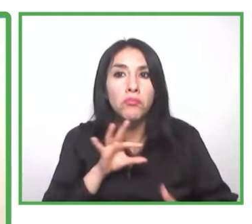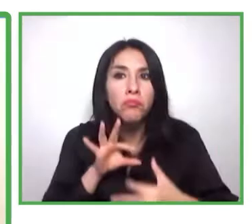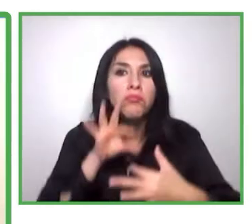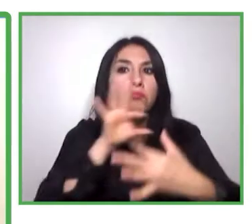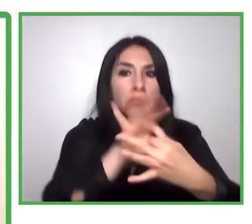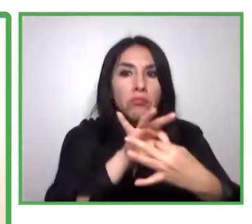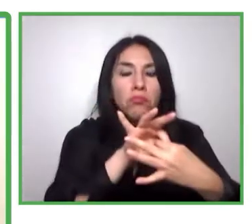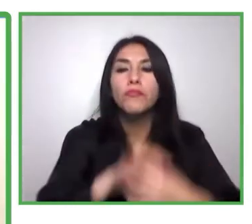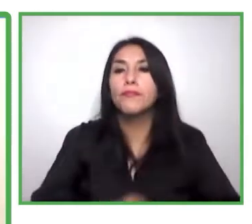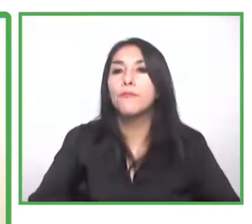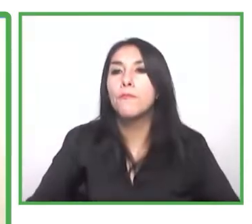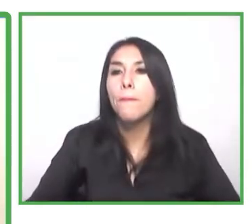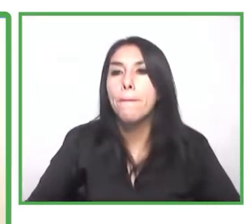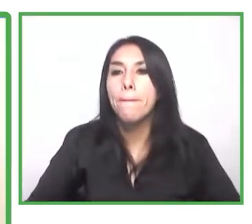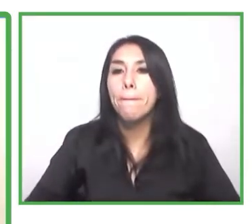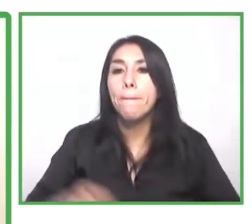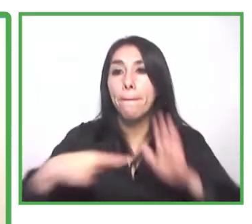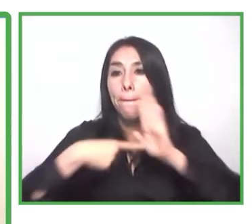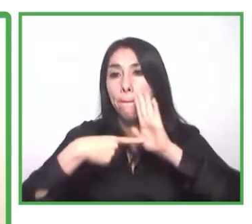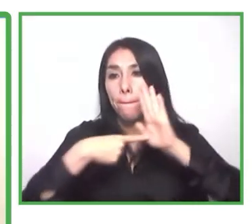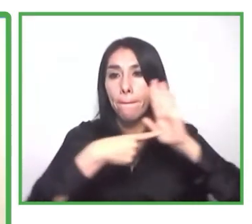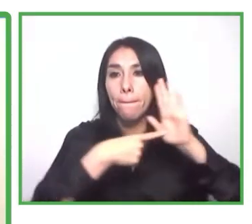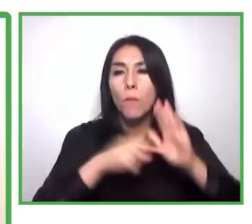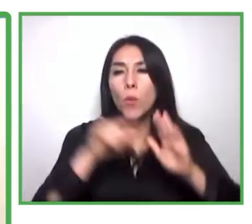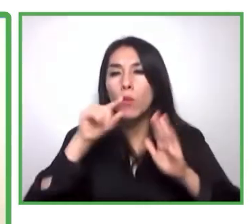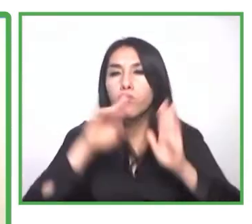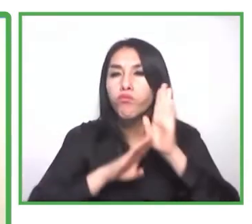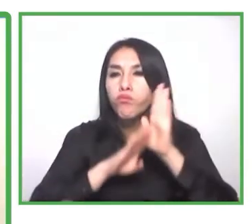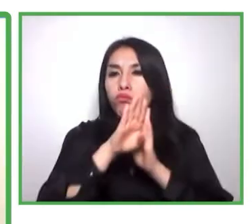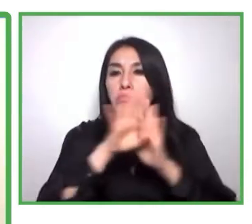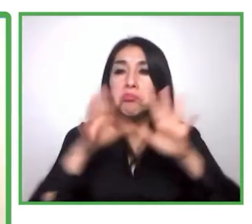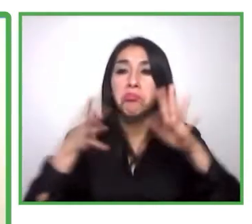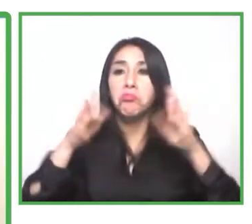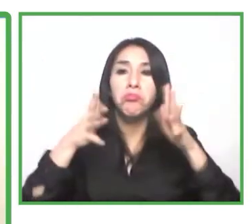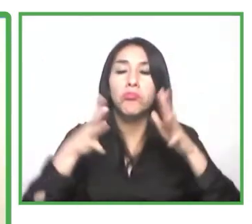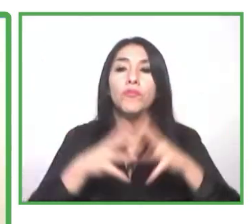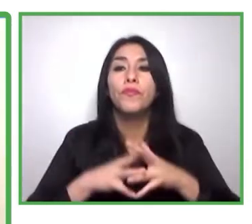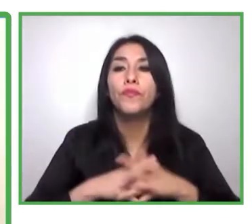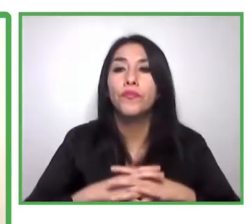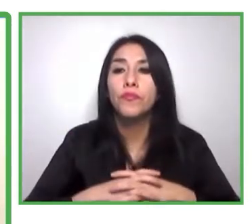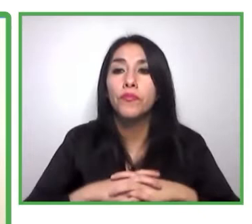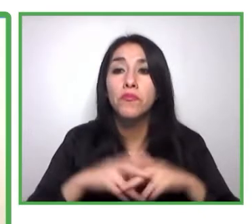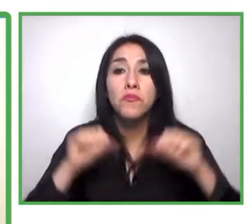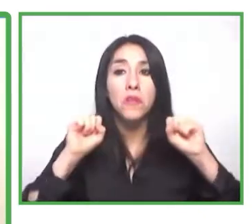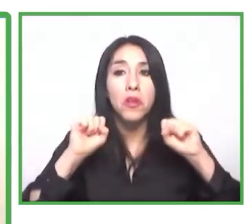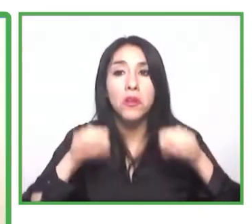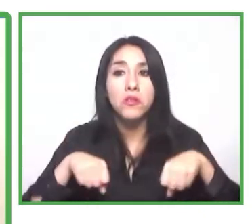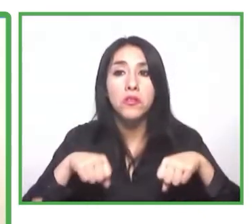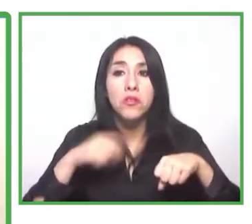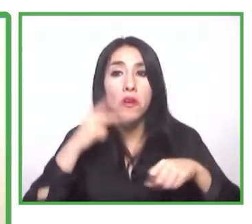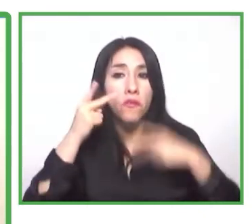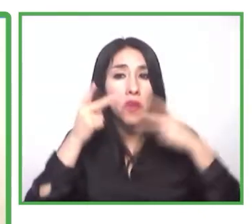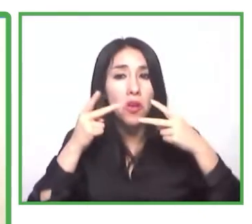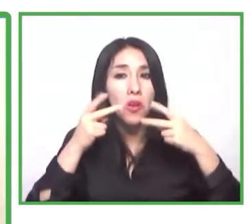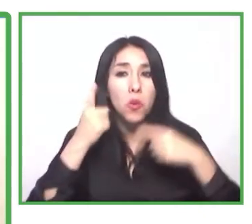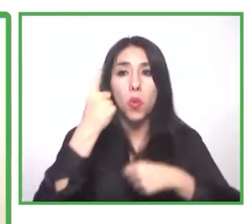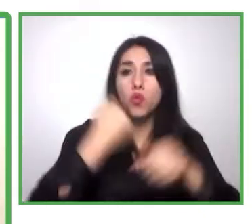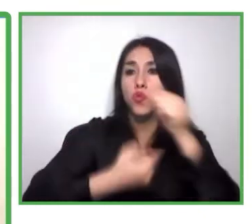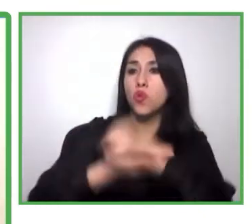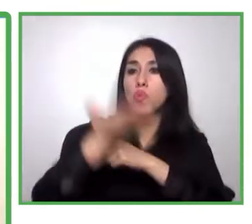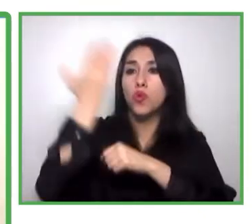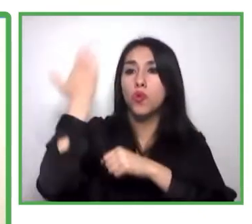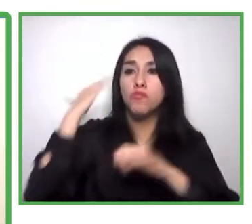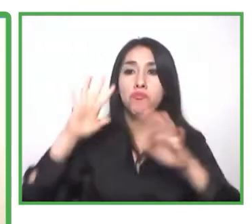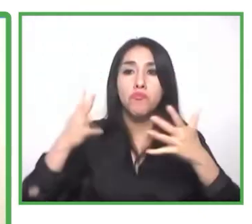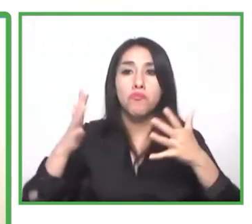de los datos que podemos mirar del año pasado, donde el alcance general en redes sociales es